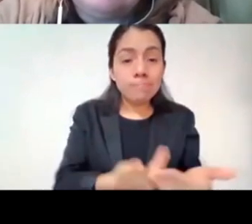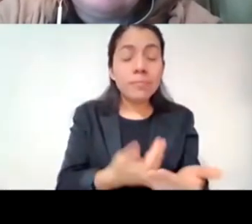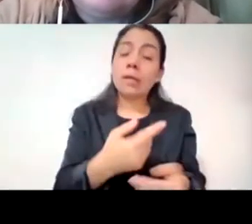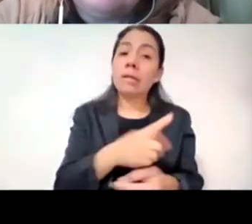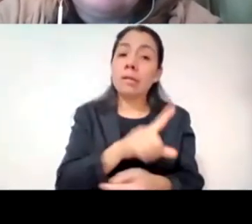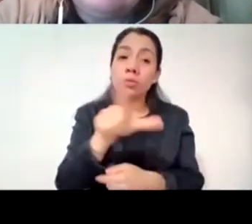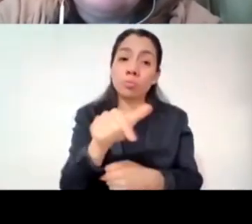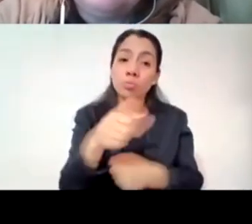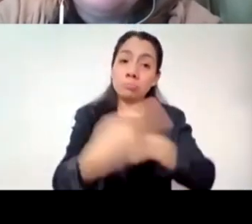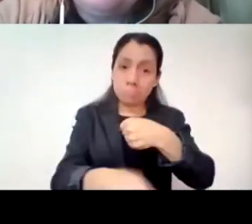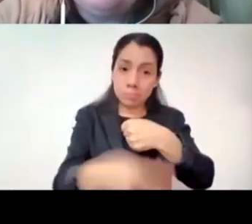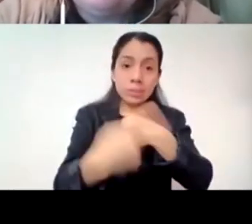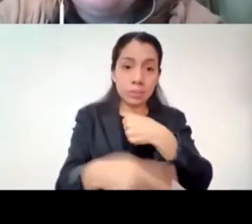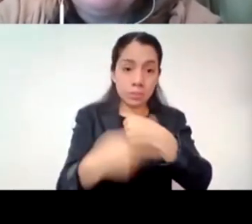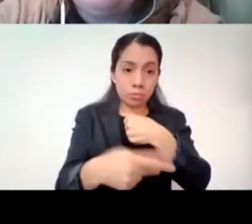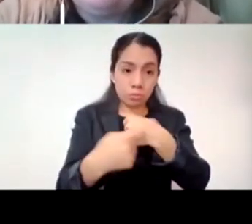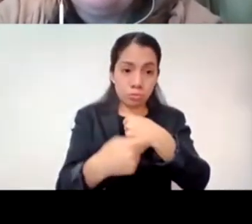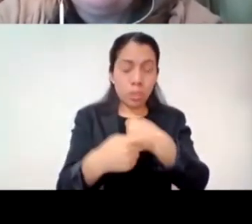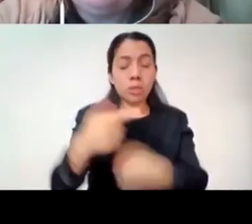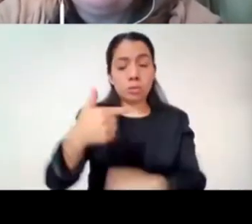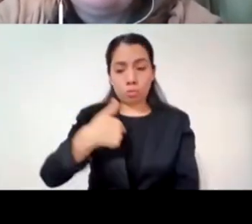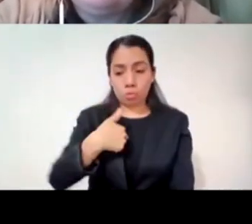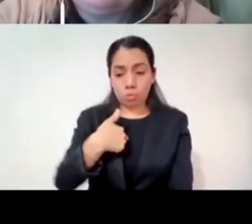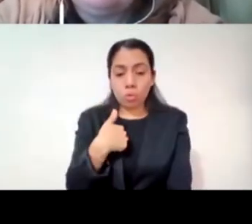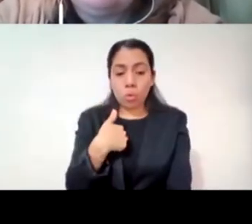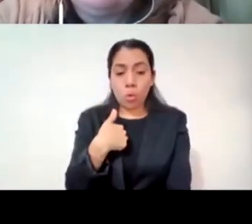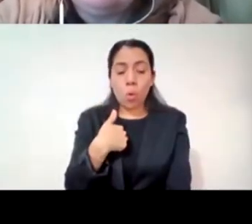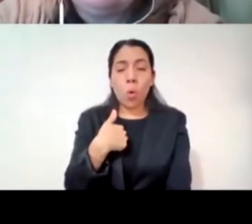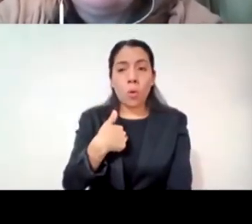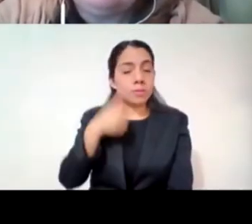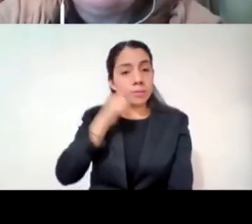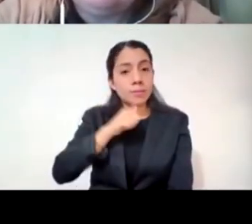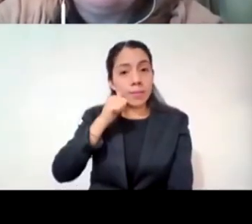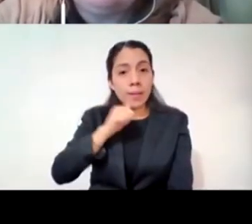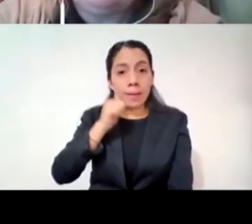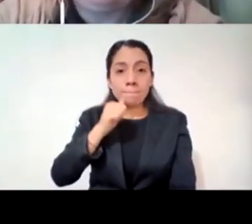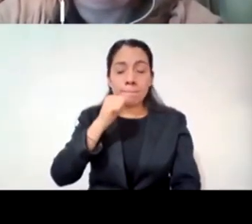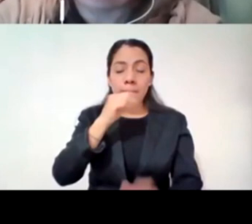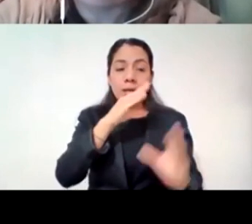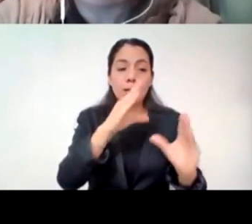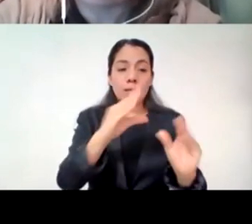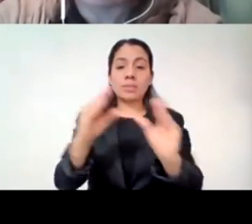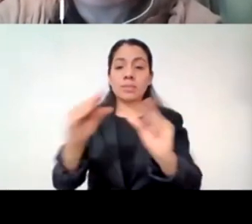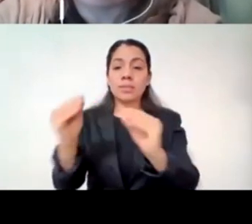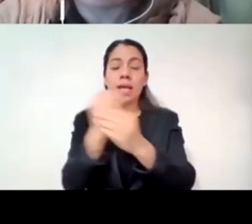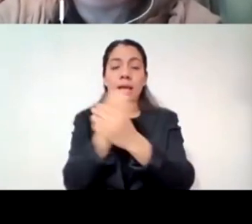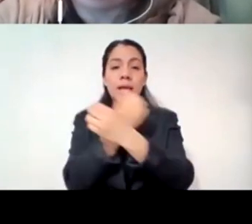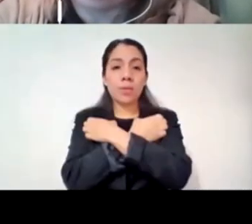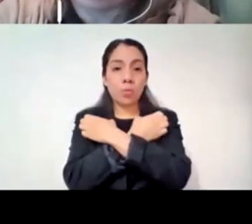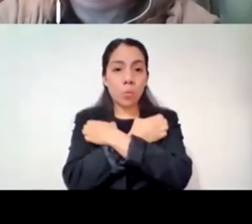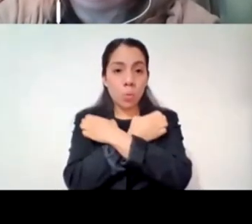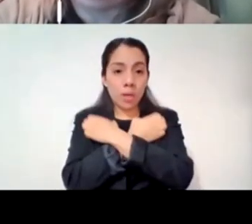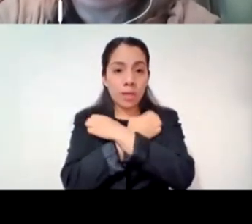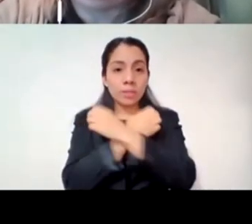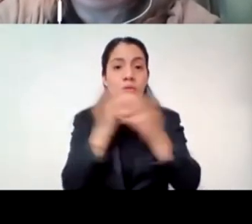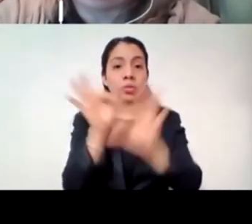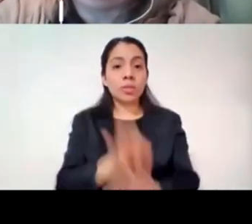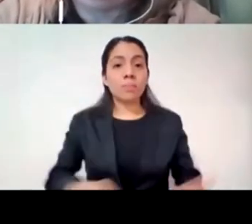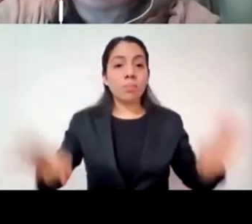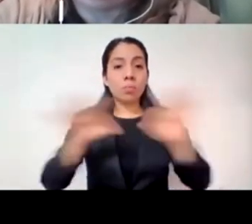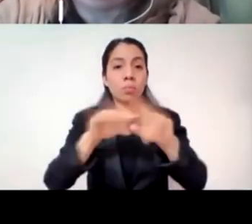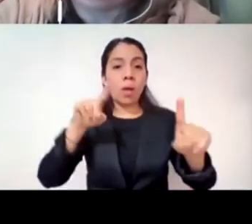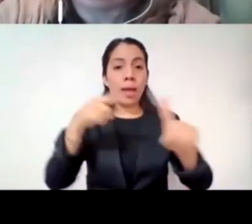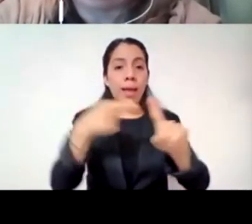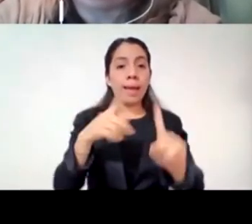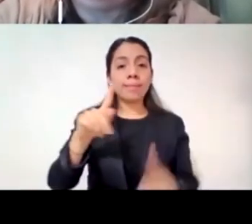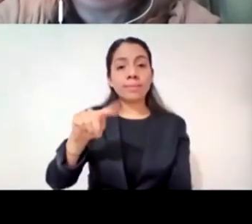yo apelo mucho tengo años hablando de una educación preventiva una educación tanatológica porque si algo sucede especialmente en